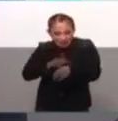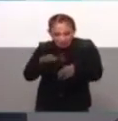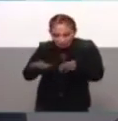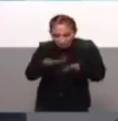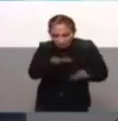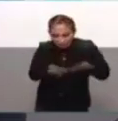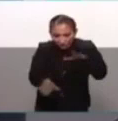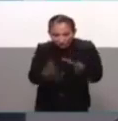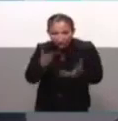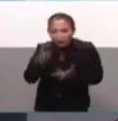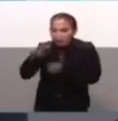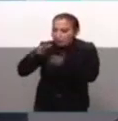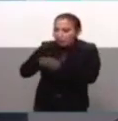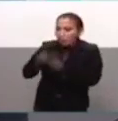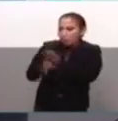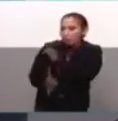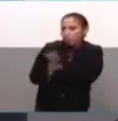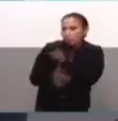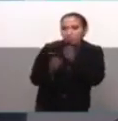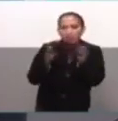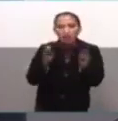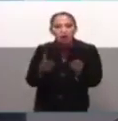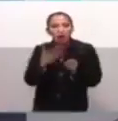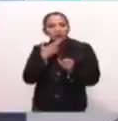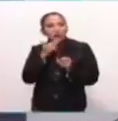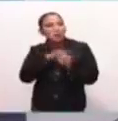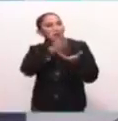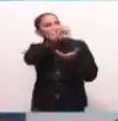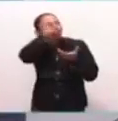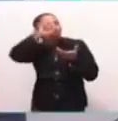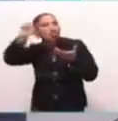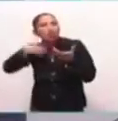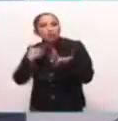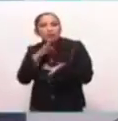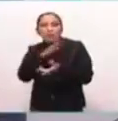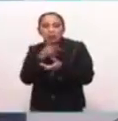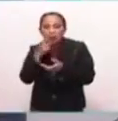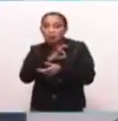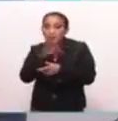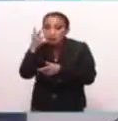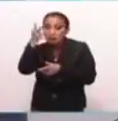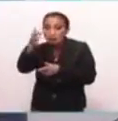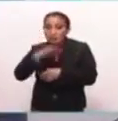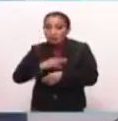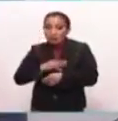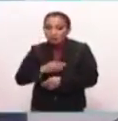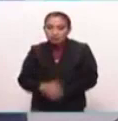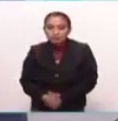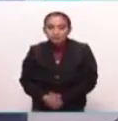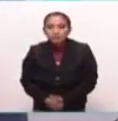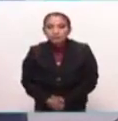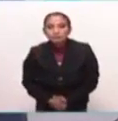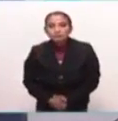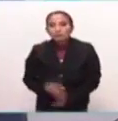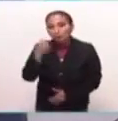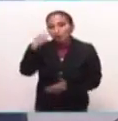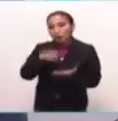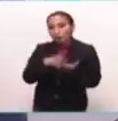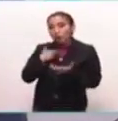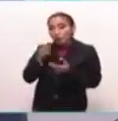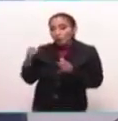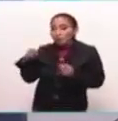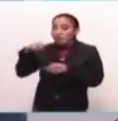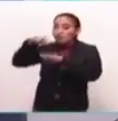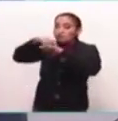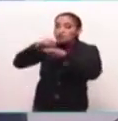porque llevan mascotas, porque las malutilizan, y puede ser un foco de infección. Creo que subir a la